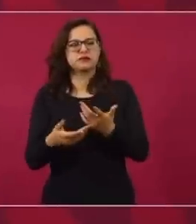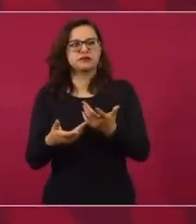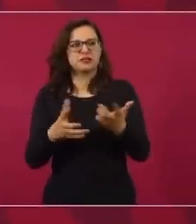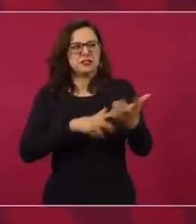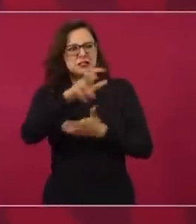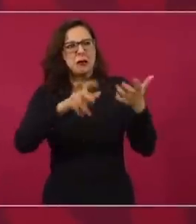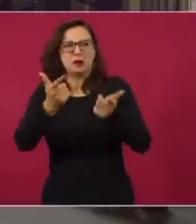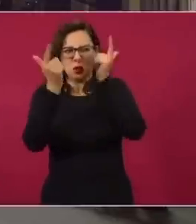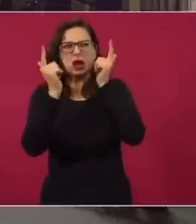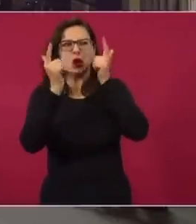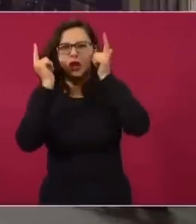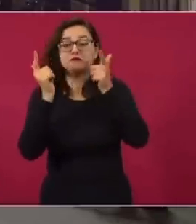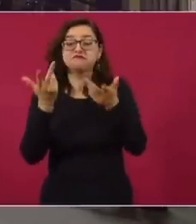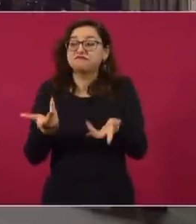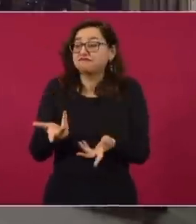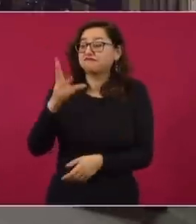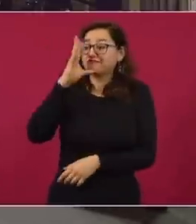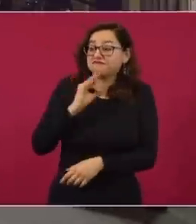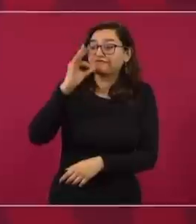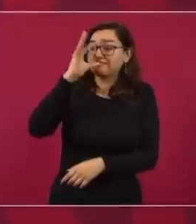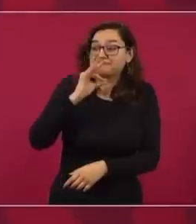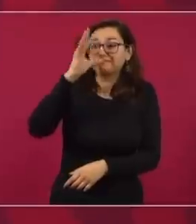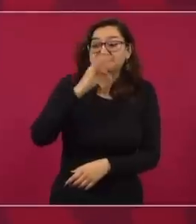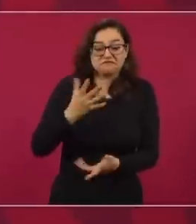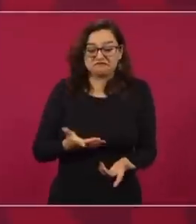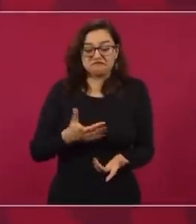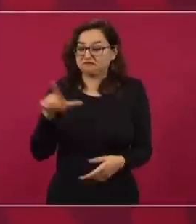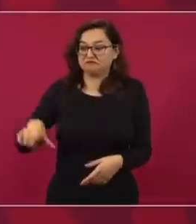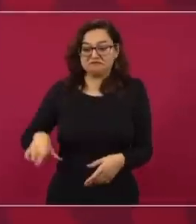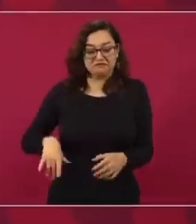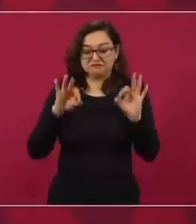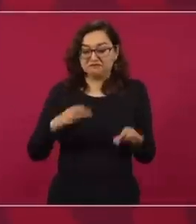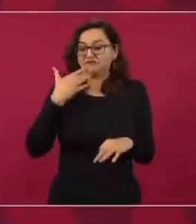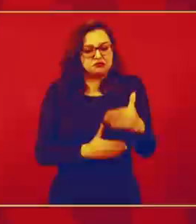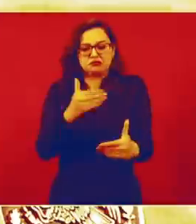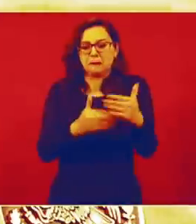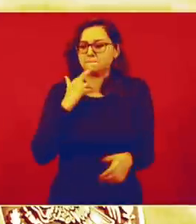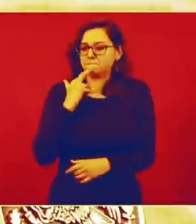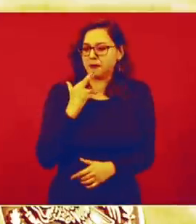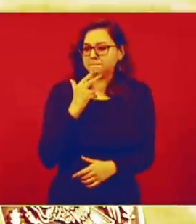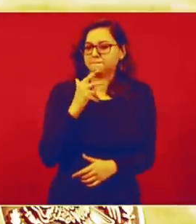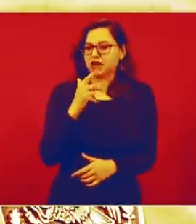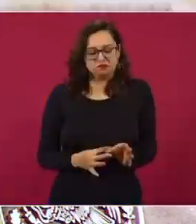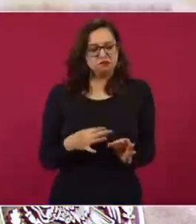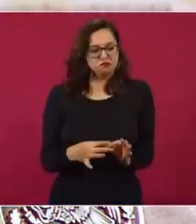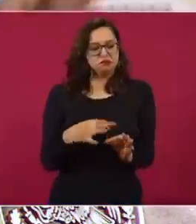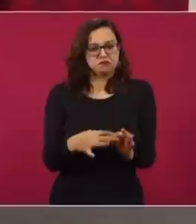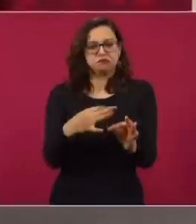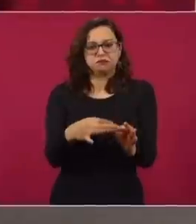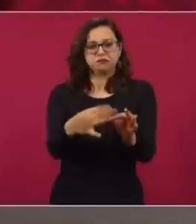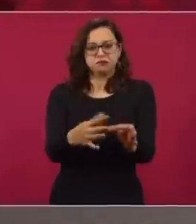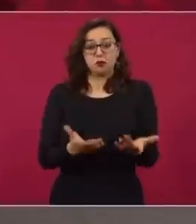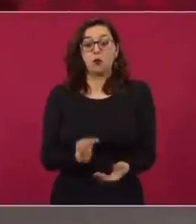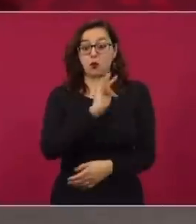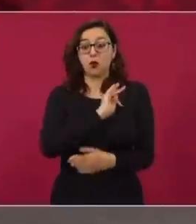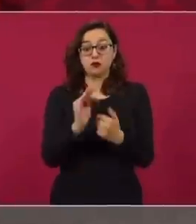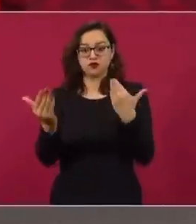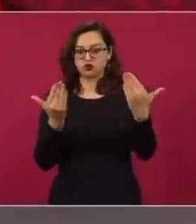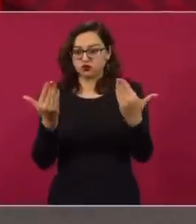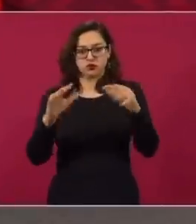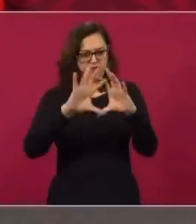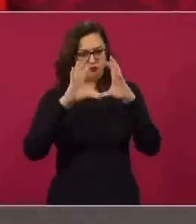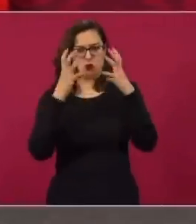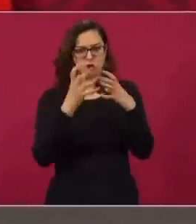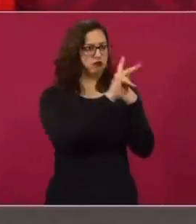desastre, hemos ido avanzando, enfrentando la pandemia y no con malos resultados. Si lo vemos en el